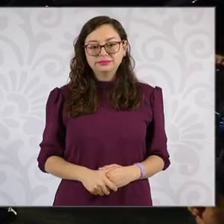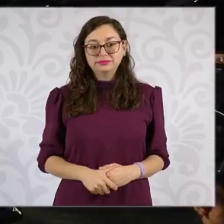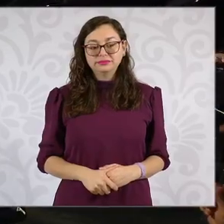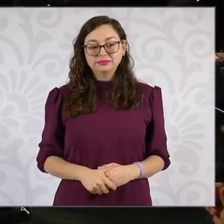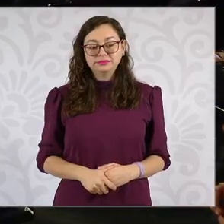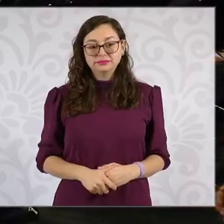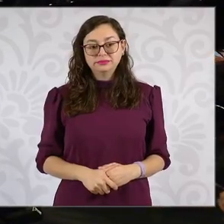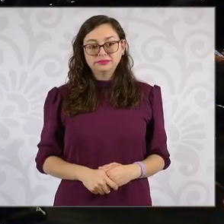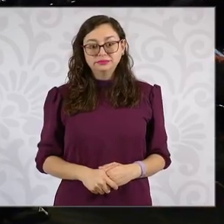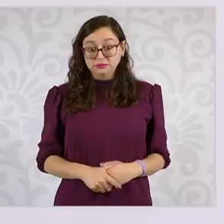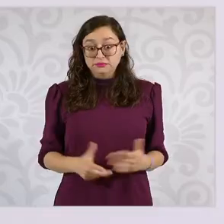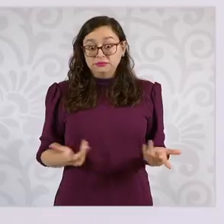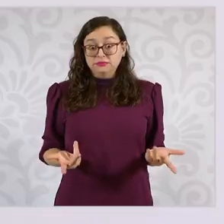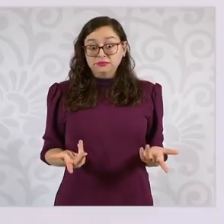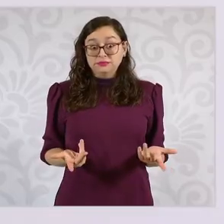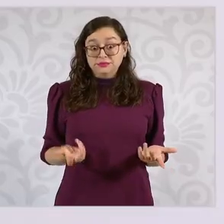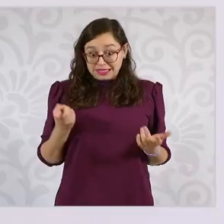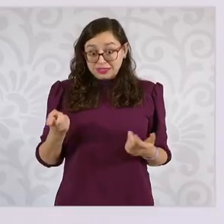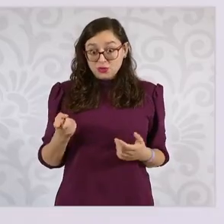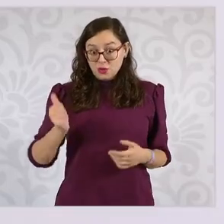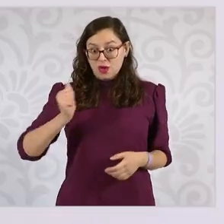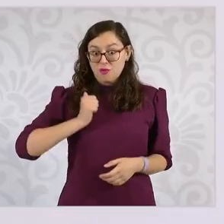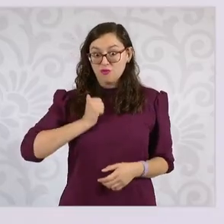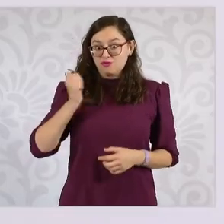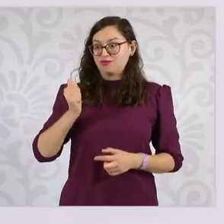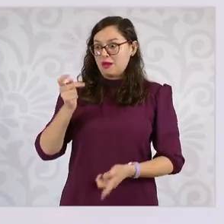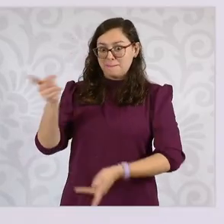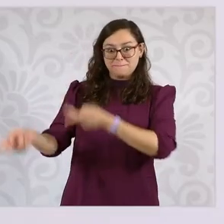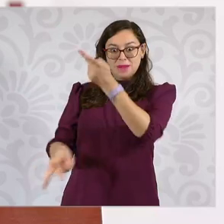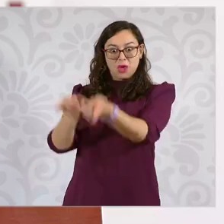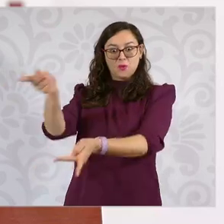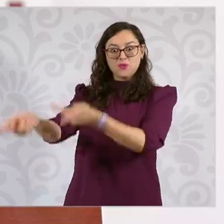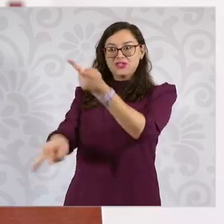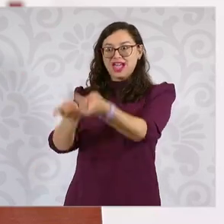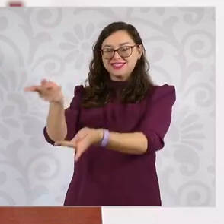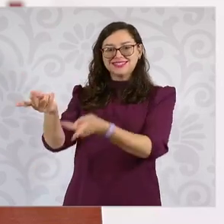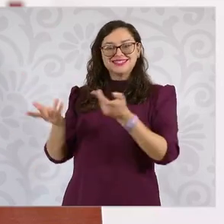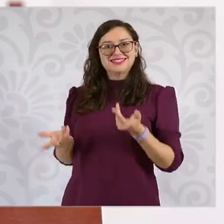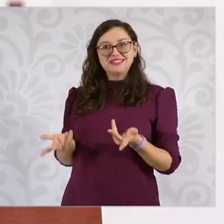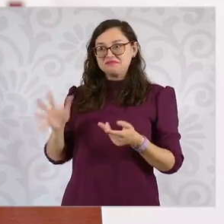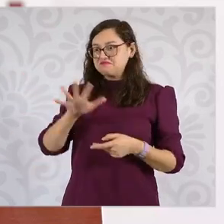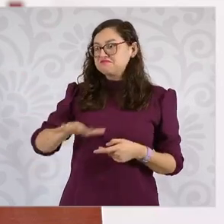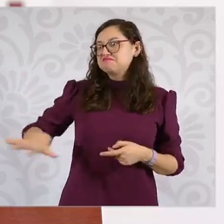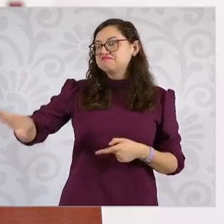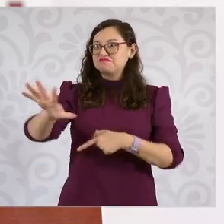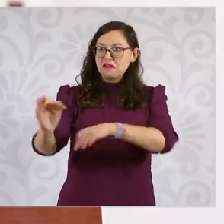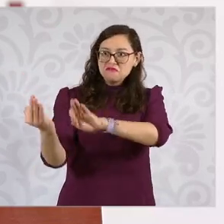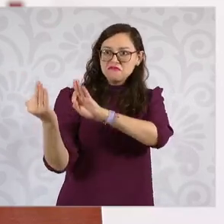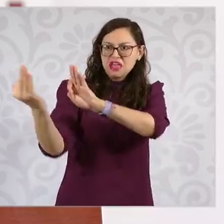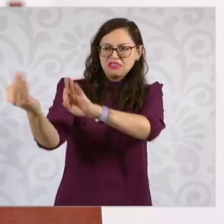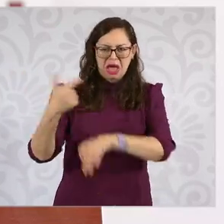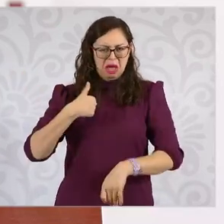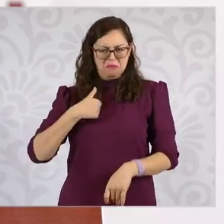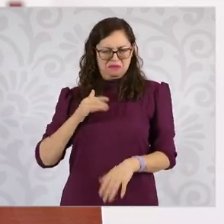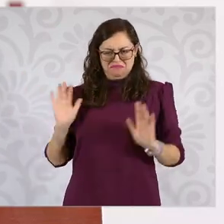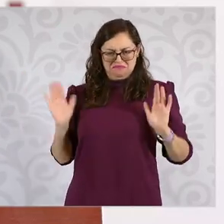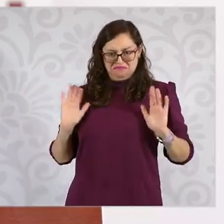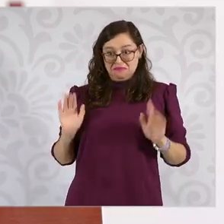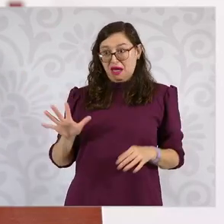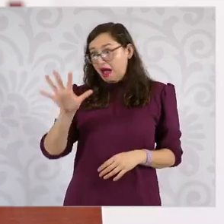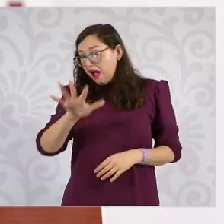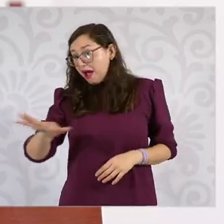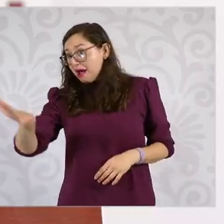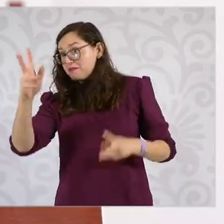Sería muy bueno que le explicaran al pueblo de México, no a la presidenta, al pueblo de México, porque siguen recibiendo sus